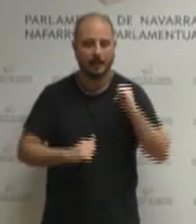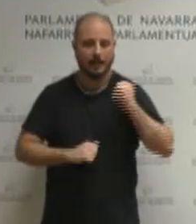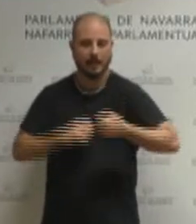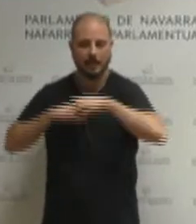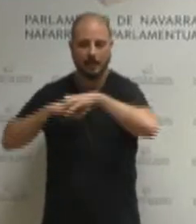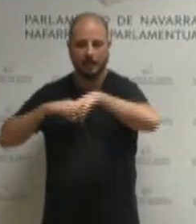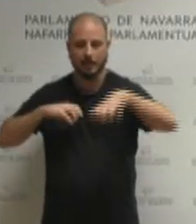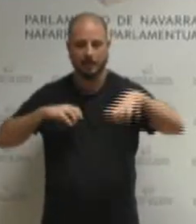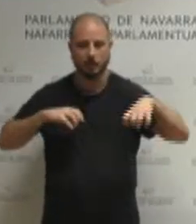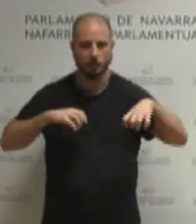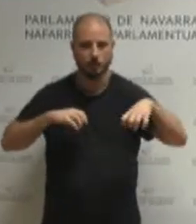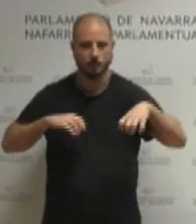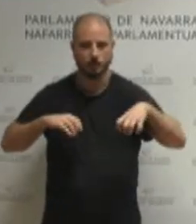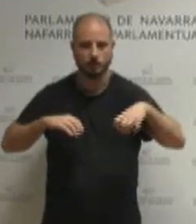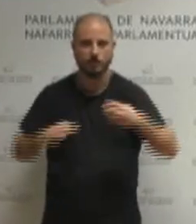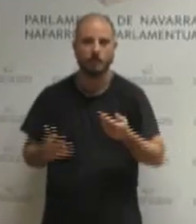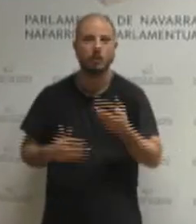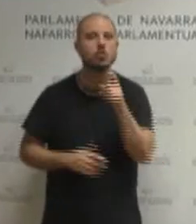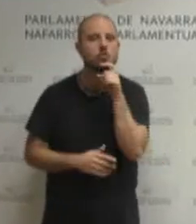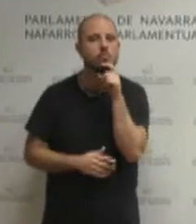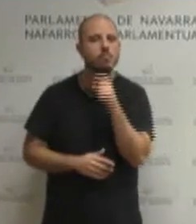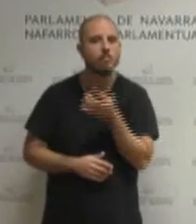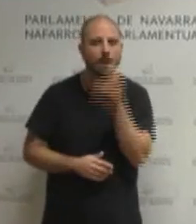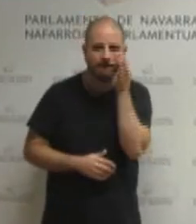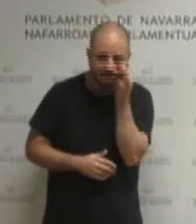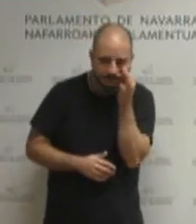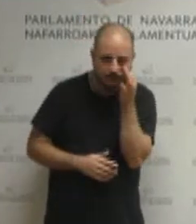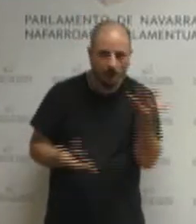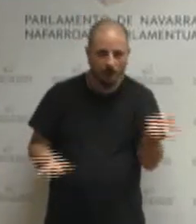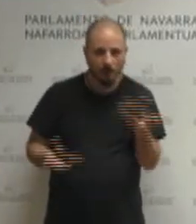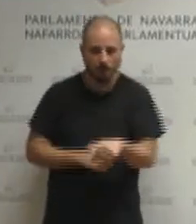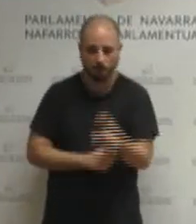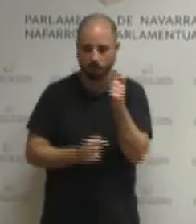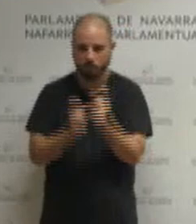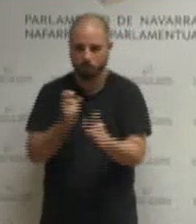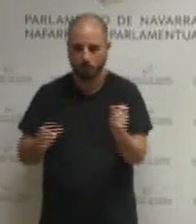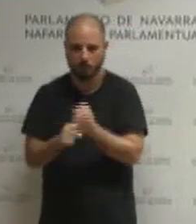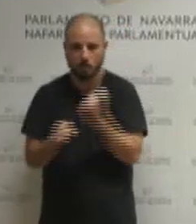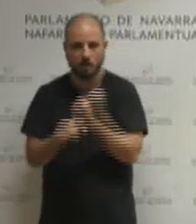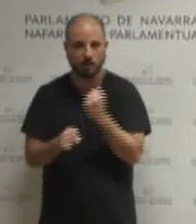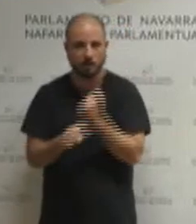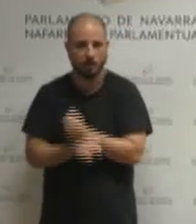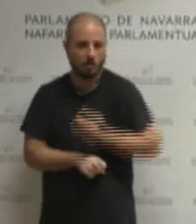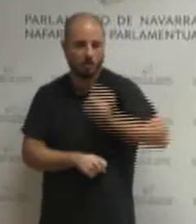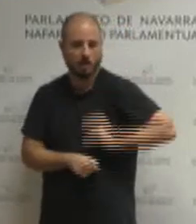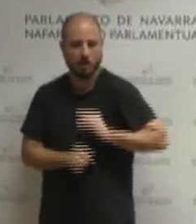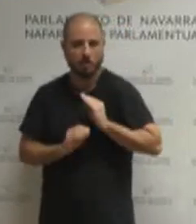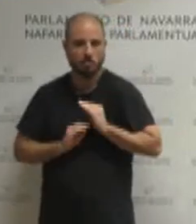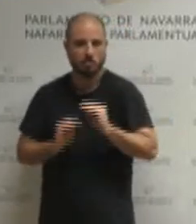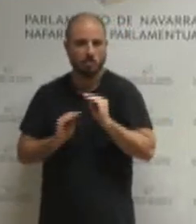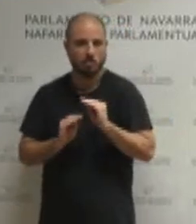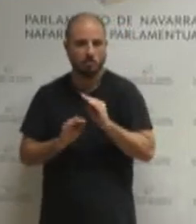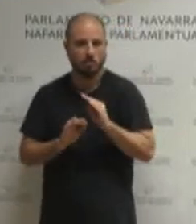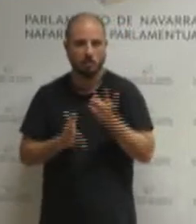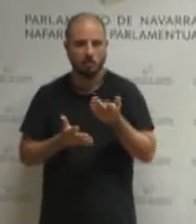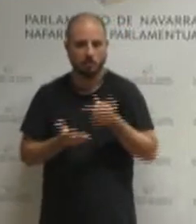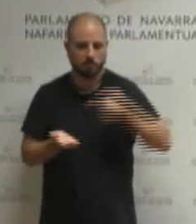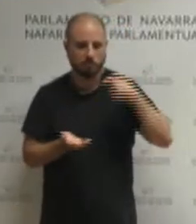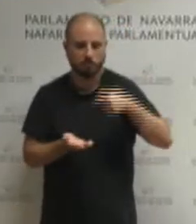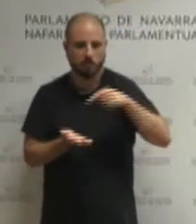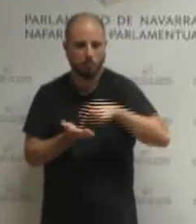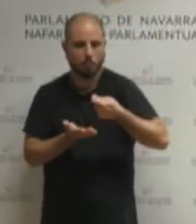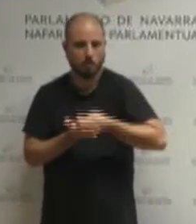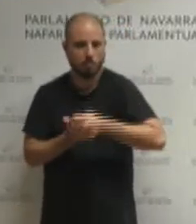y la realidad es que son las rentas del trabajo fundamentalmente las rentas medias las que sostiene la recaudación en Navarra